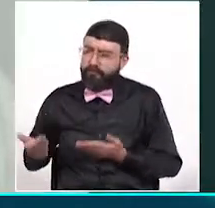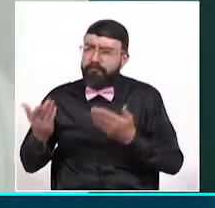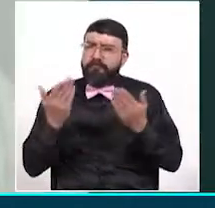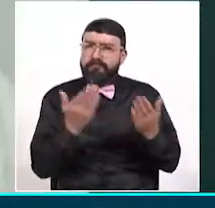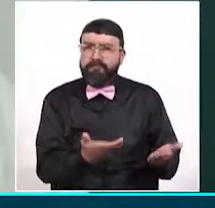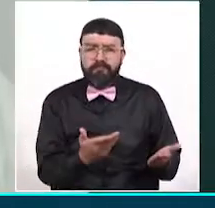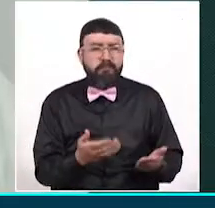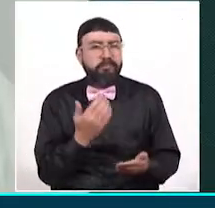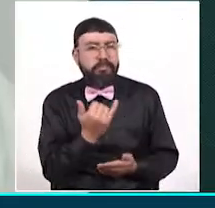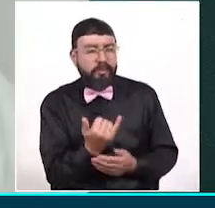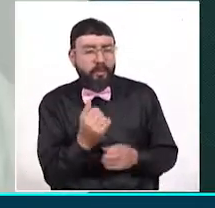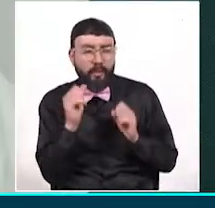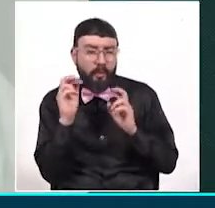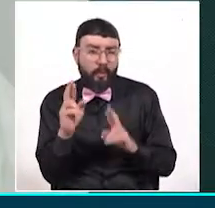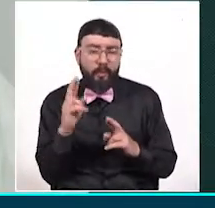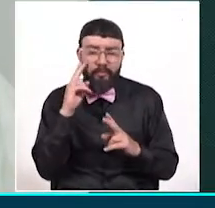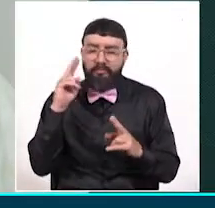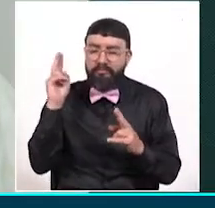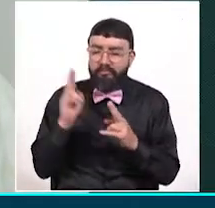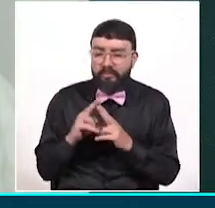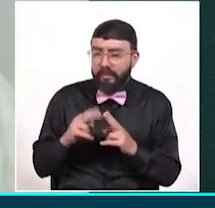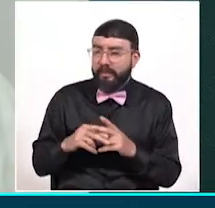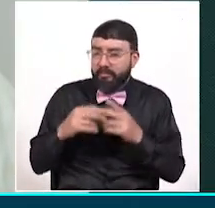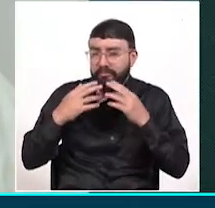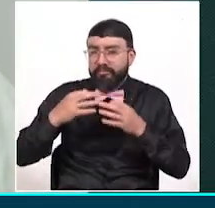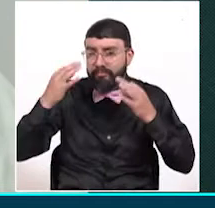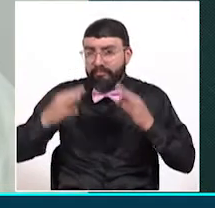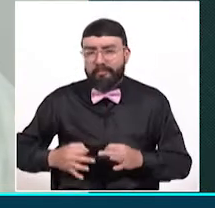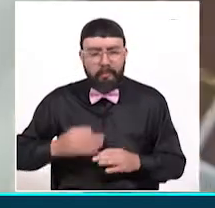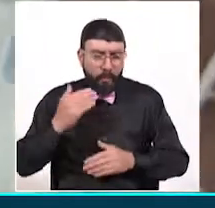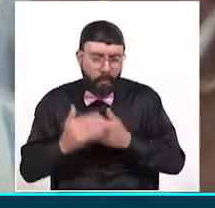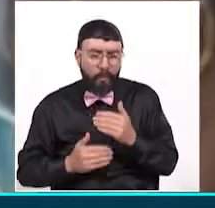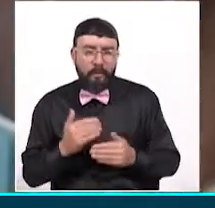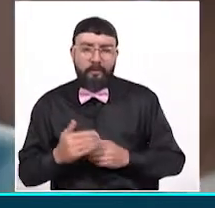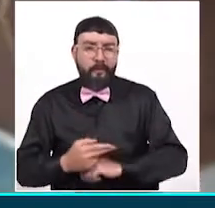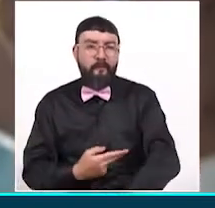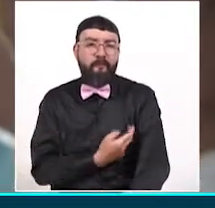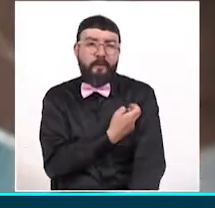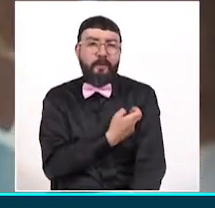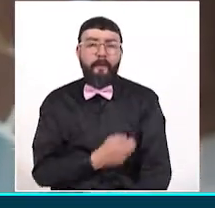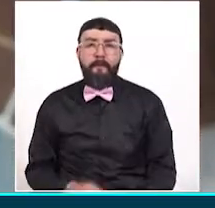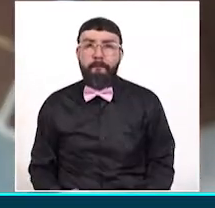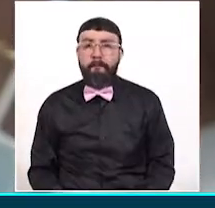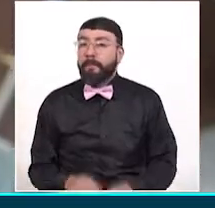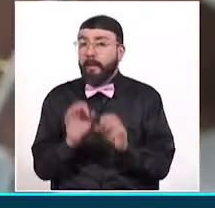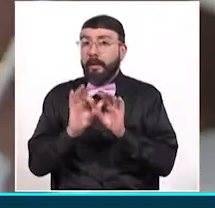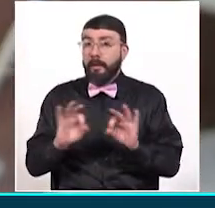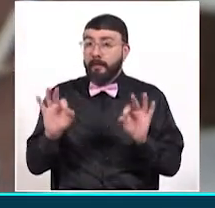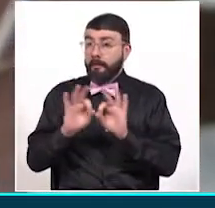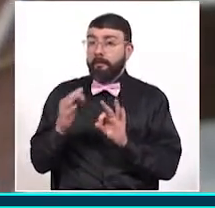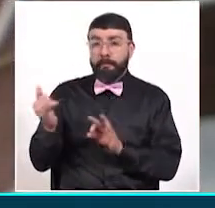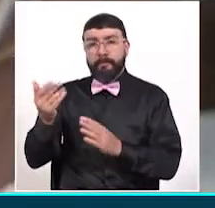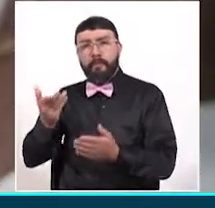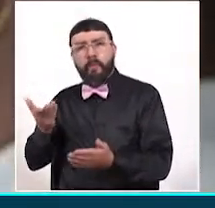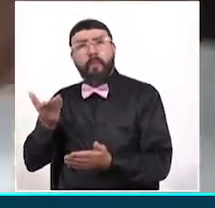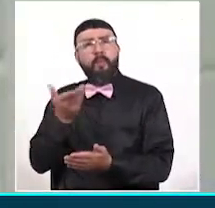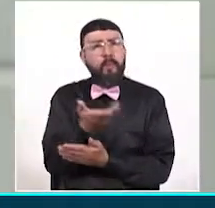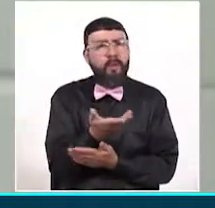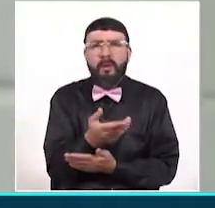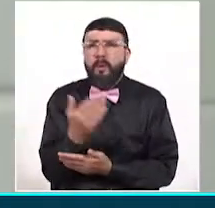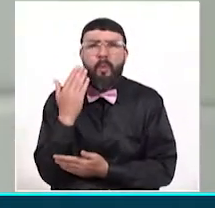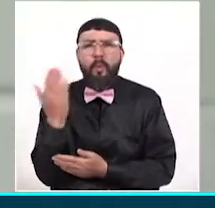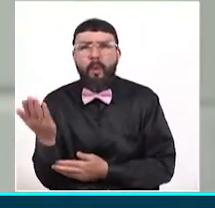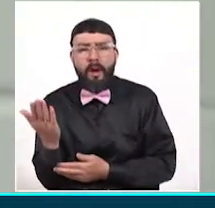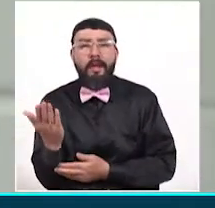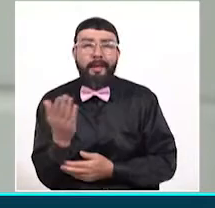vean propicios nuestros espacios para poder garantizar un proceso de vacunación. Cabe resaltar que esta propuesta será llevada a cabo durante la etapa de